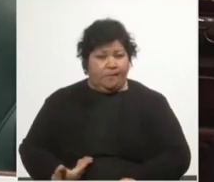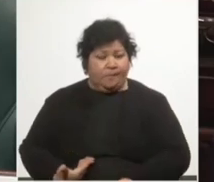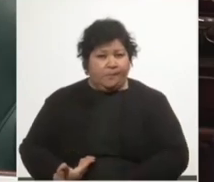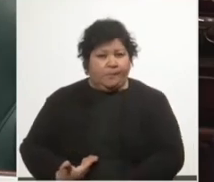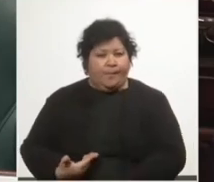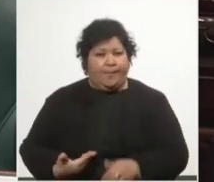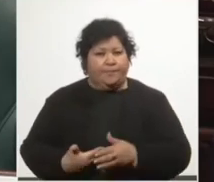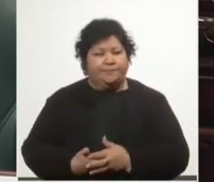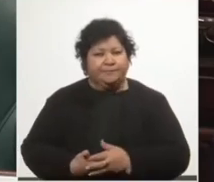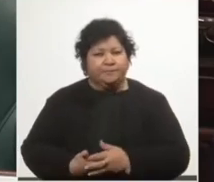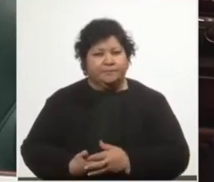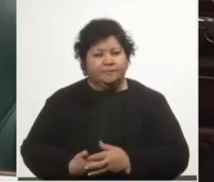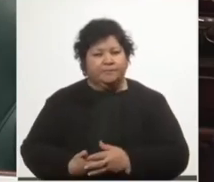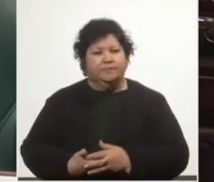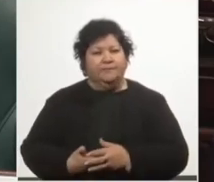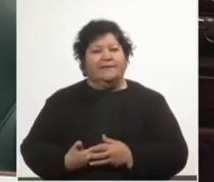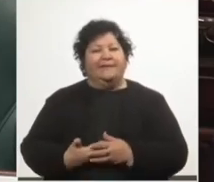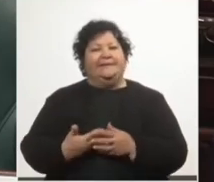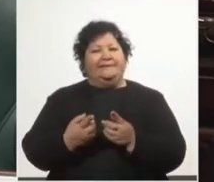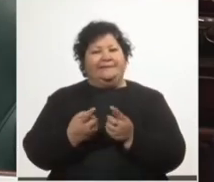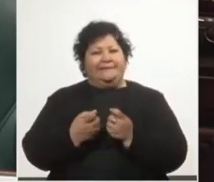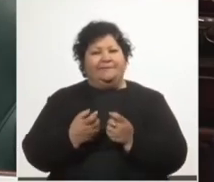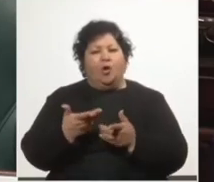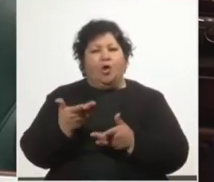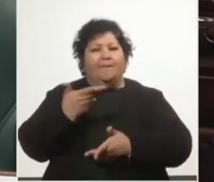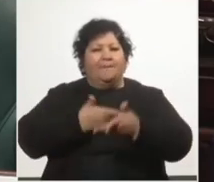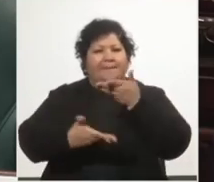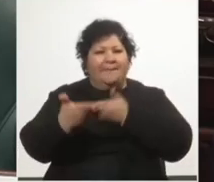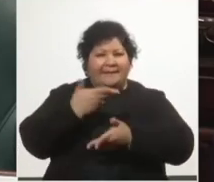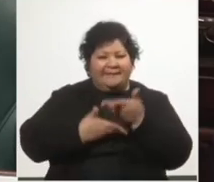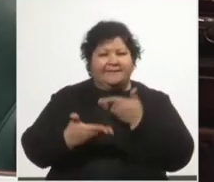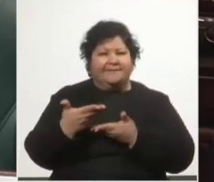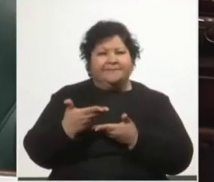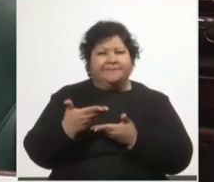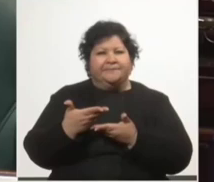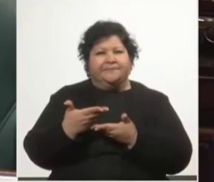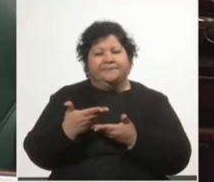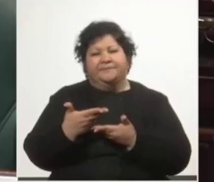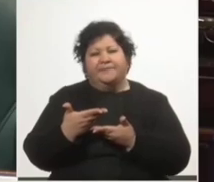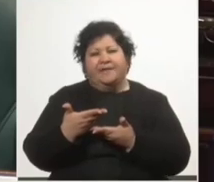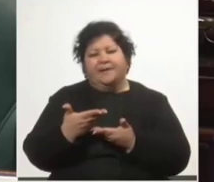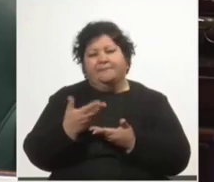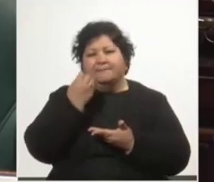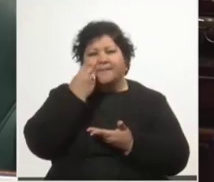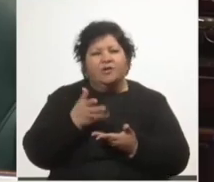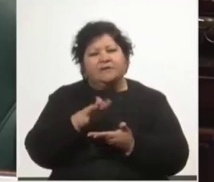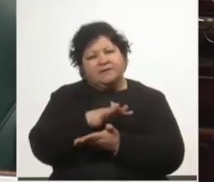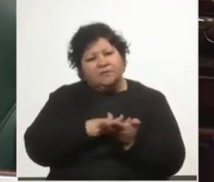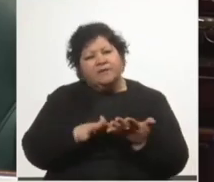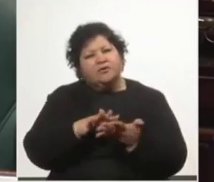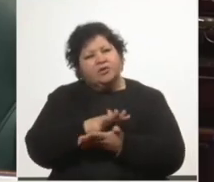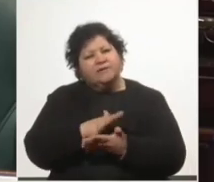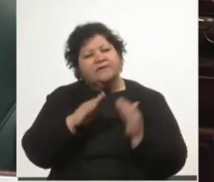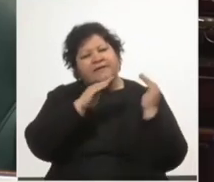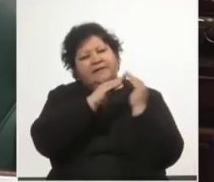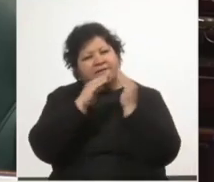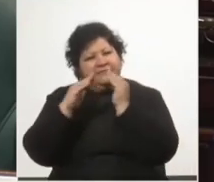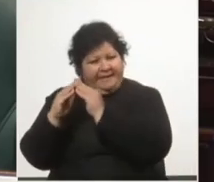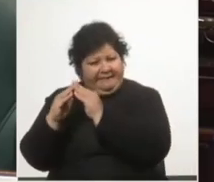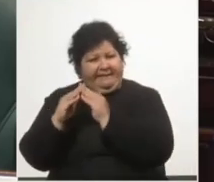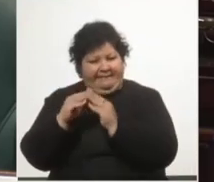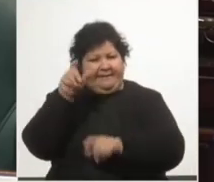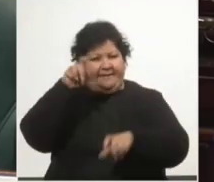Compartimos la necesidad de volcar más recursos a las políticas que mejoren la situación de vivienda de la población y en particular la